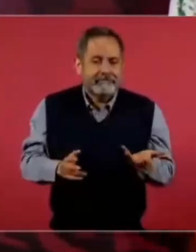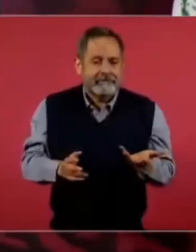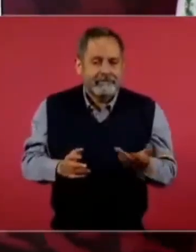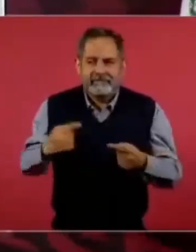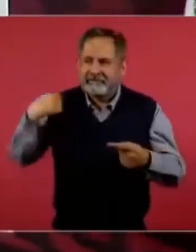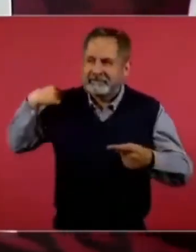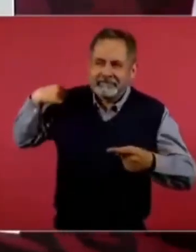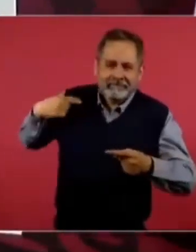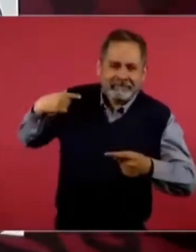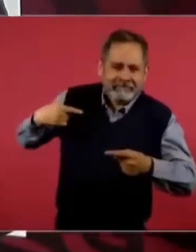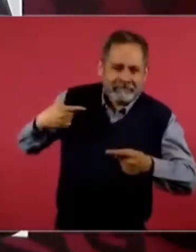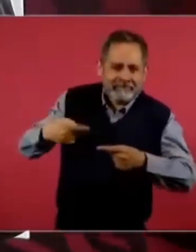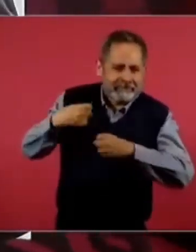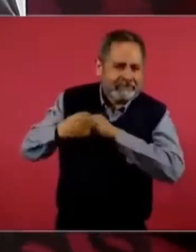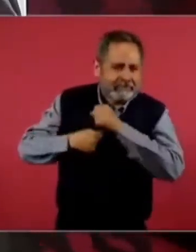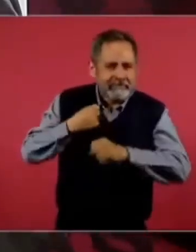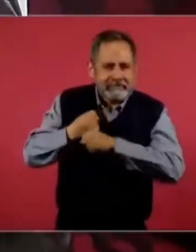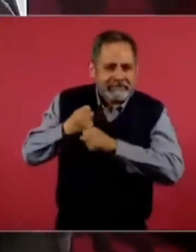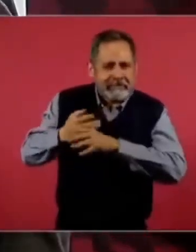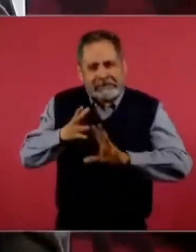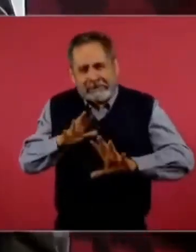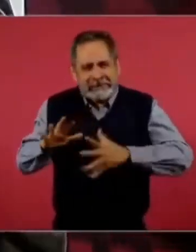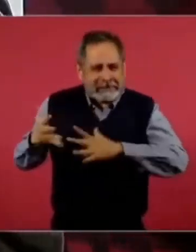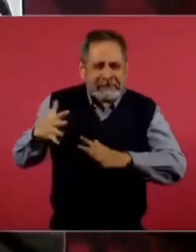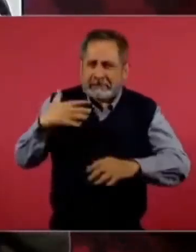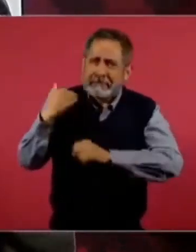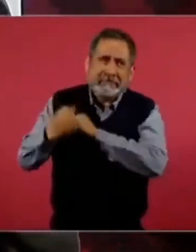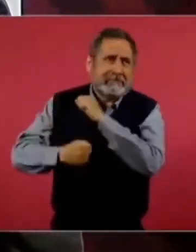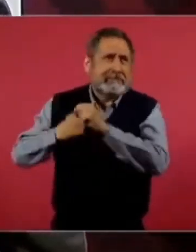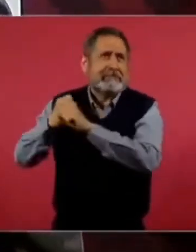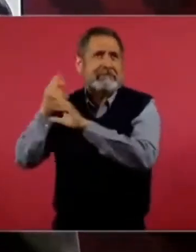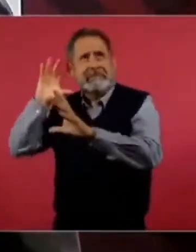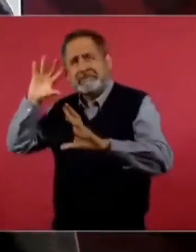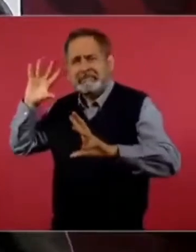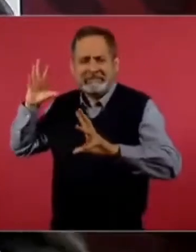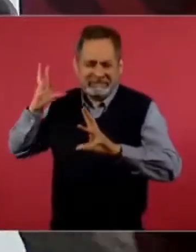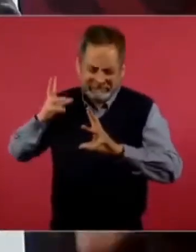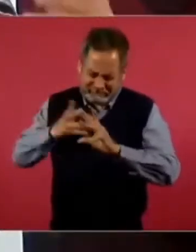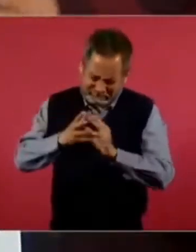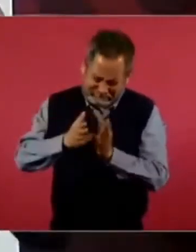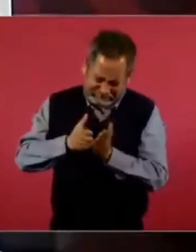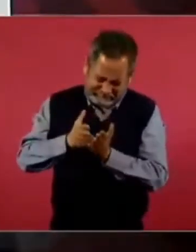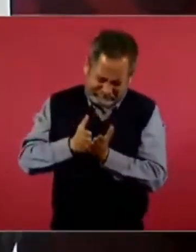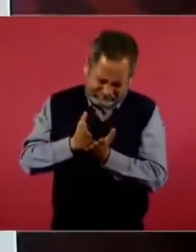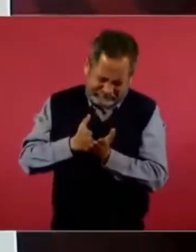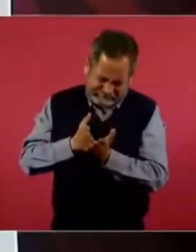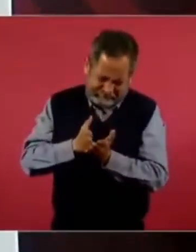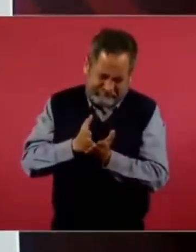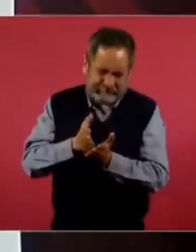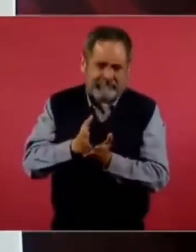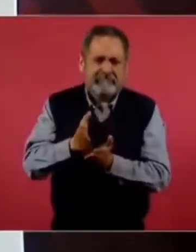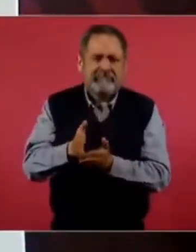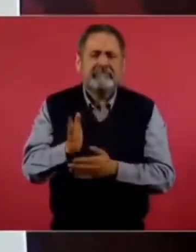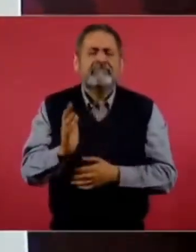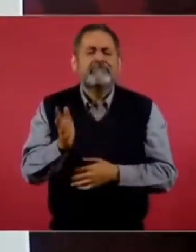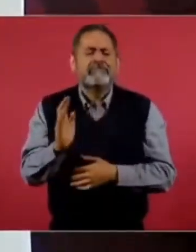trillado, el que hemos andado